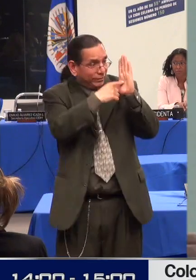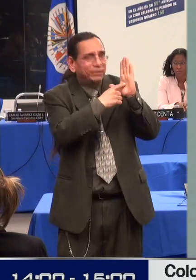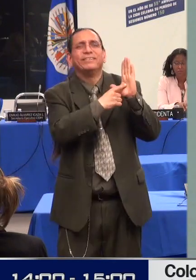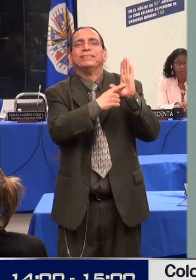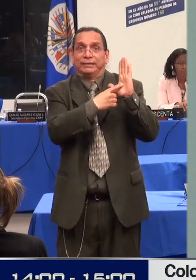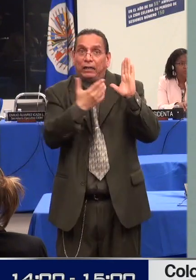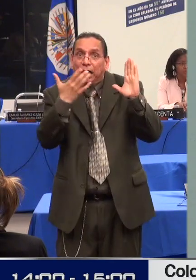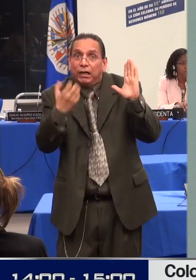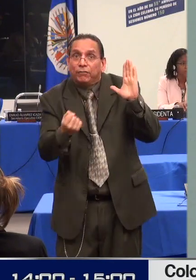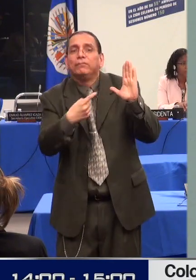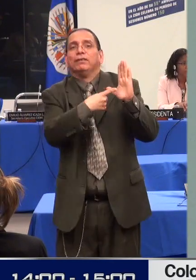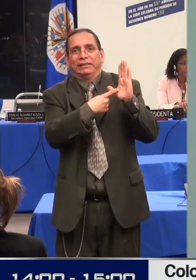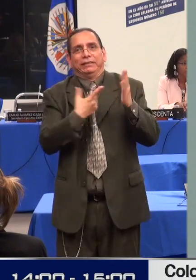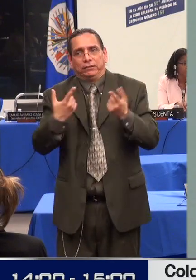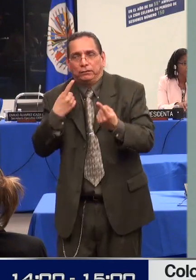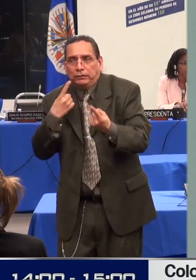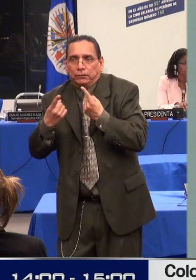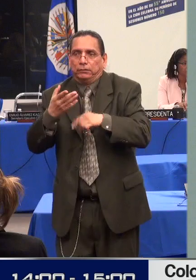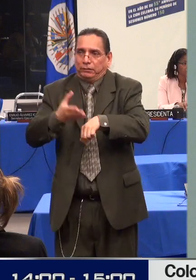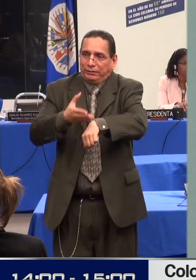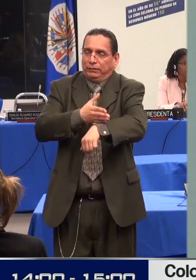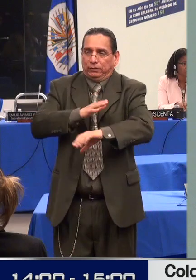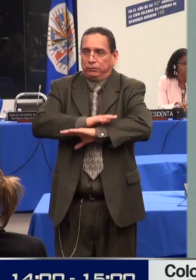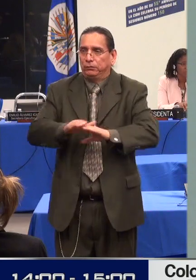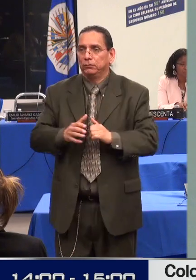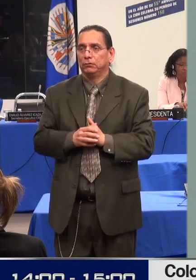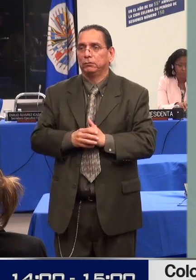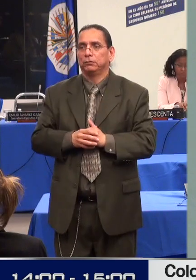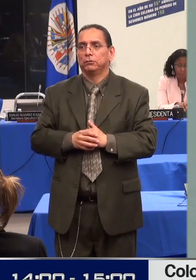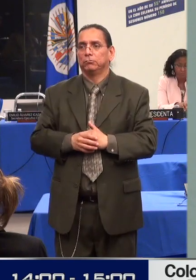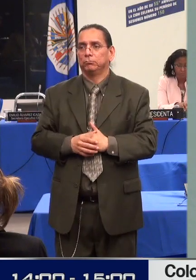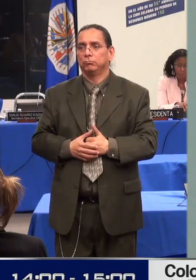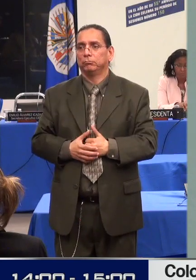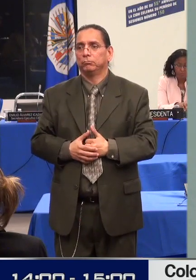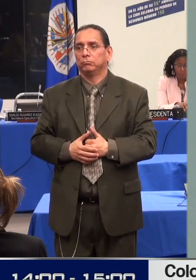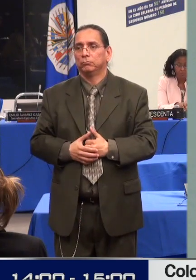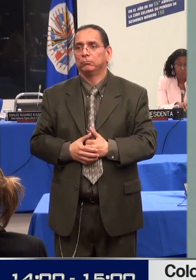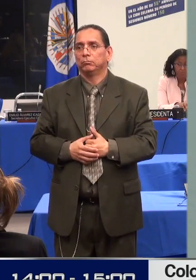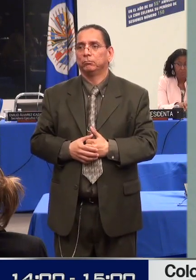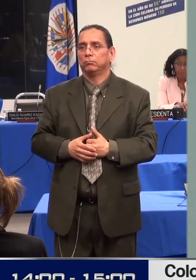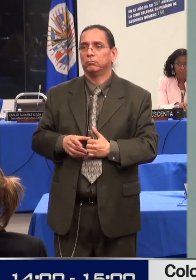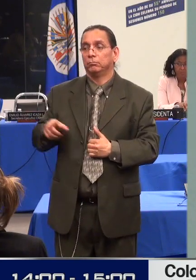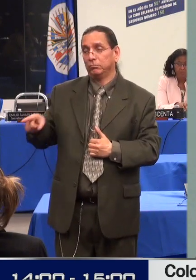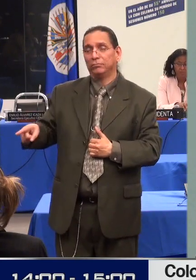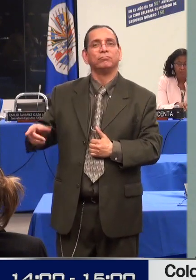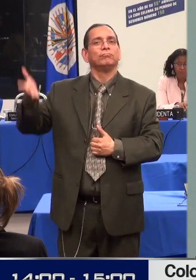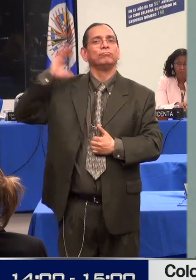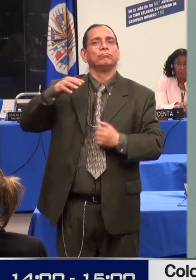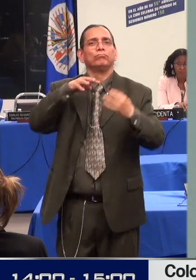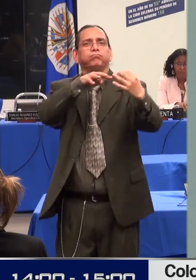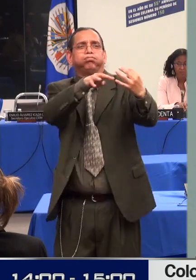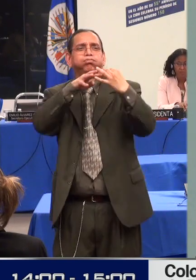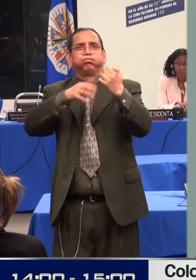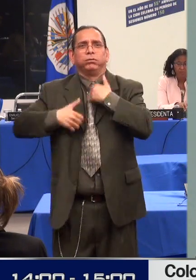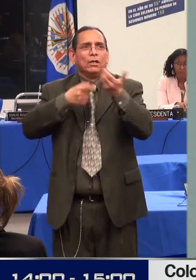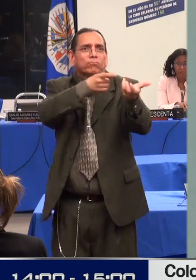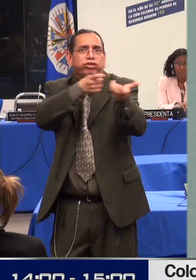otras personas que se encuentran en esta situación de discapacidad, pero